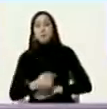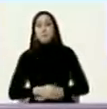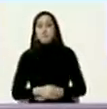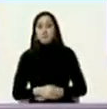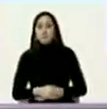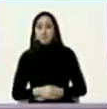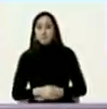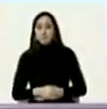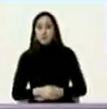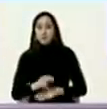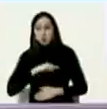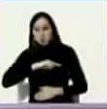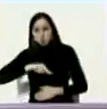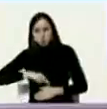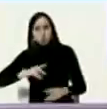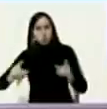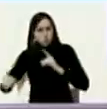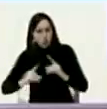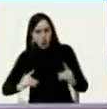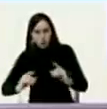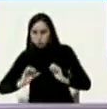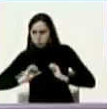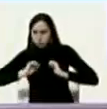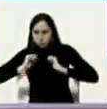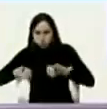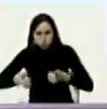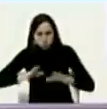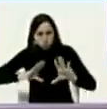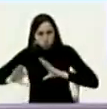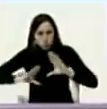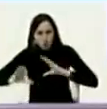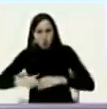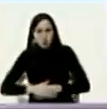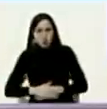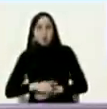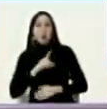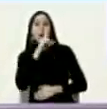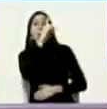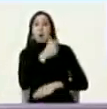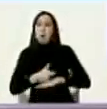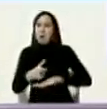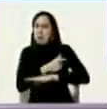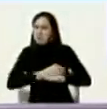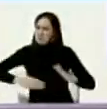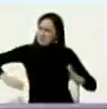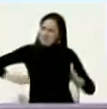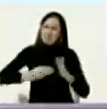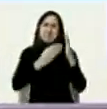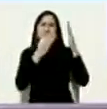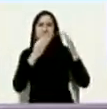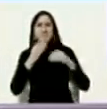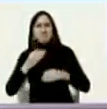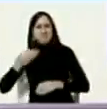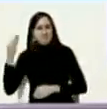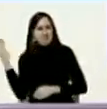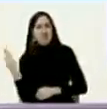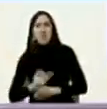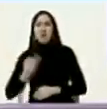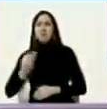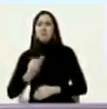vez que nos íbamos a sentar a conversar ese gobierno criminal y brutal extremista